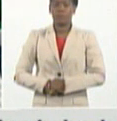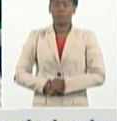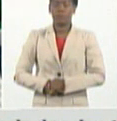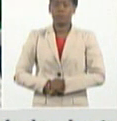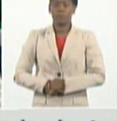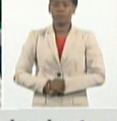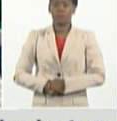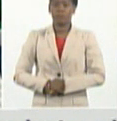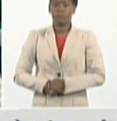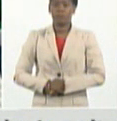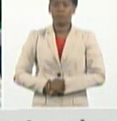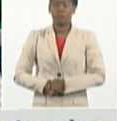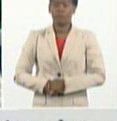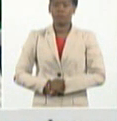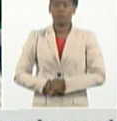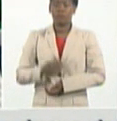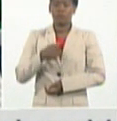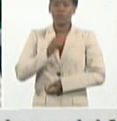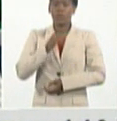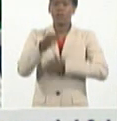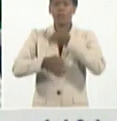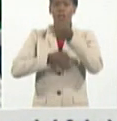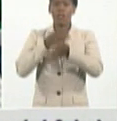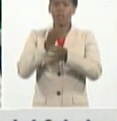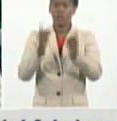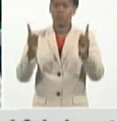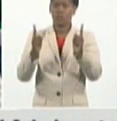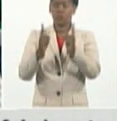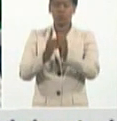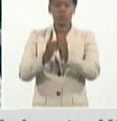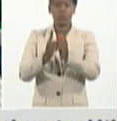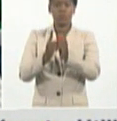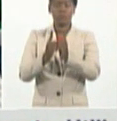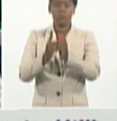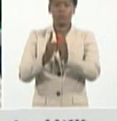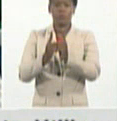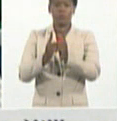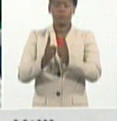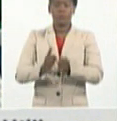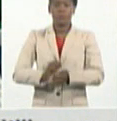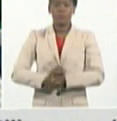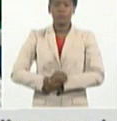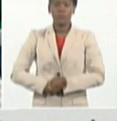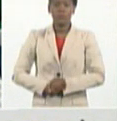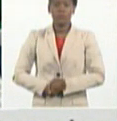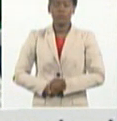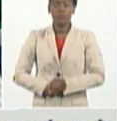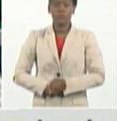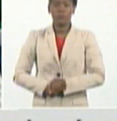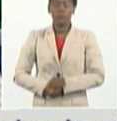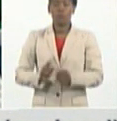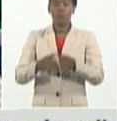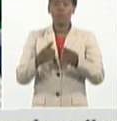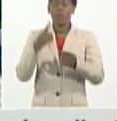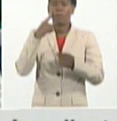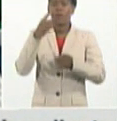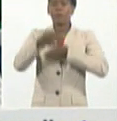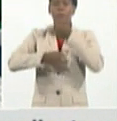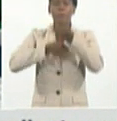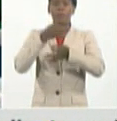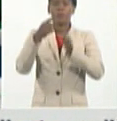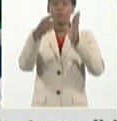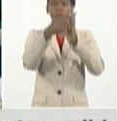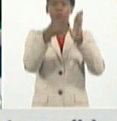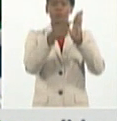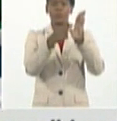voy a leer un resumen que se hizo de todo lo comportado para poder